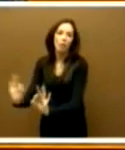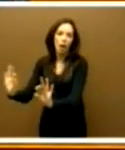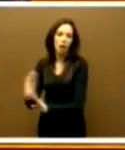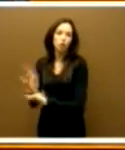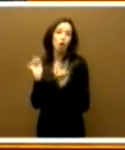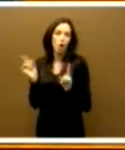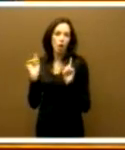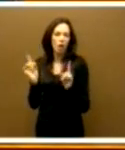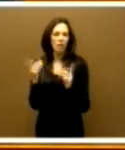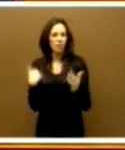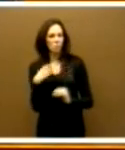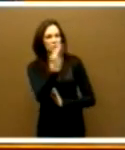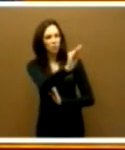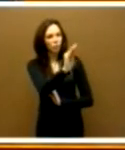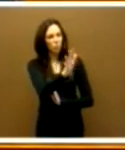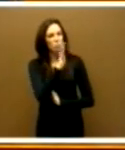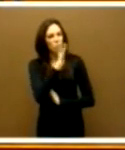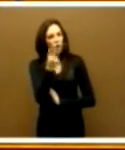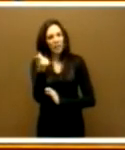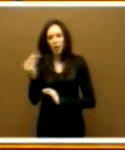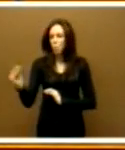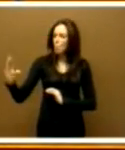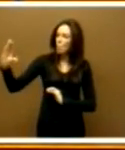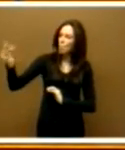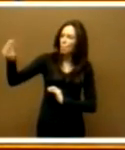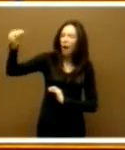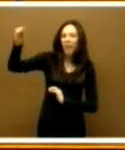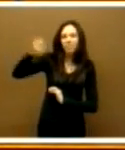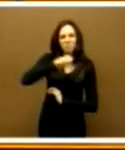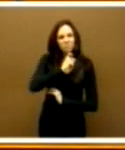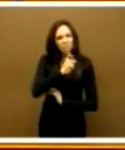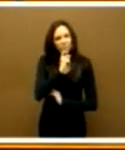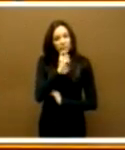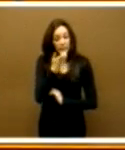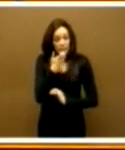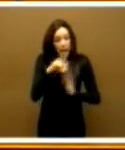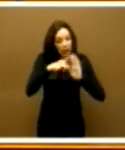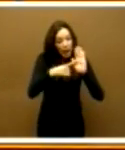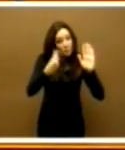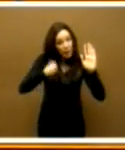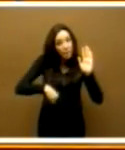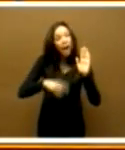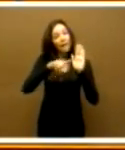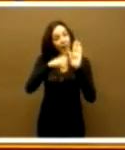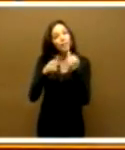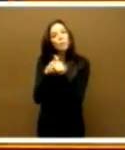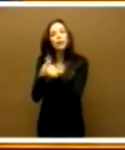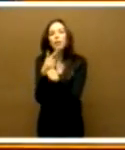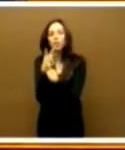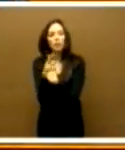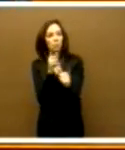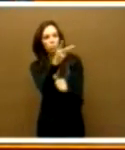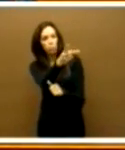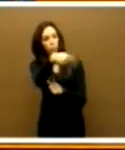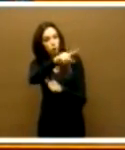van a hacer y por qué incrementan esas prestaciones económicas cuando la ley de la dependencia dice justamente lo